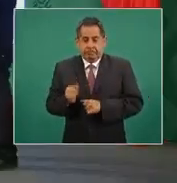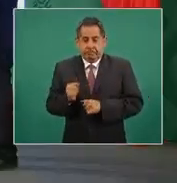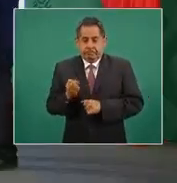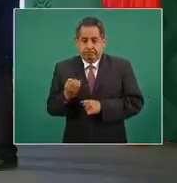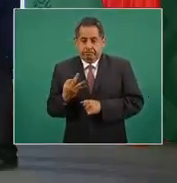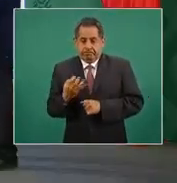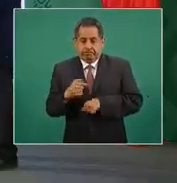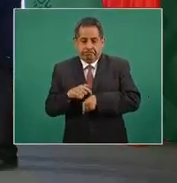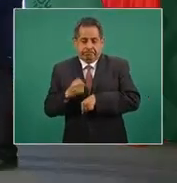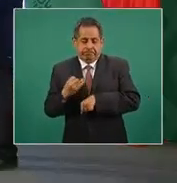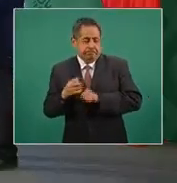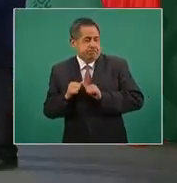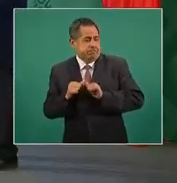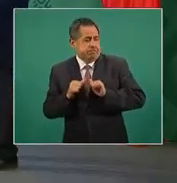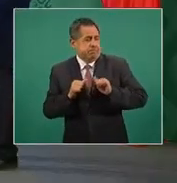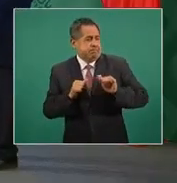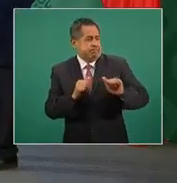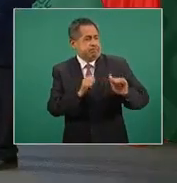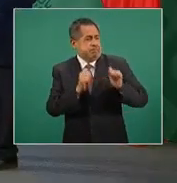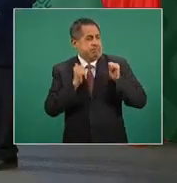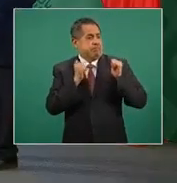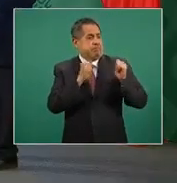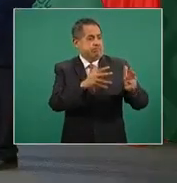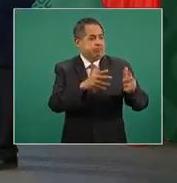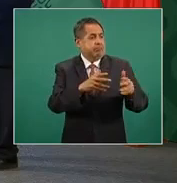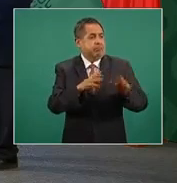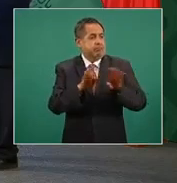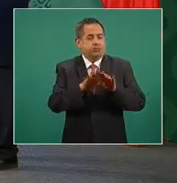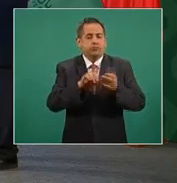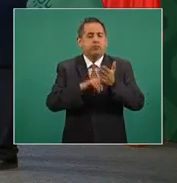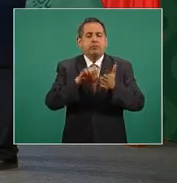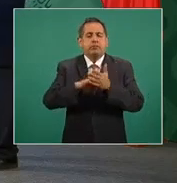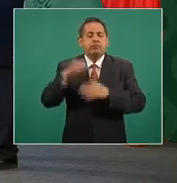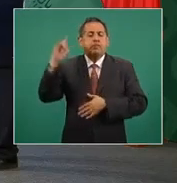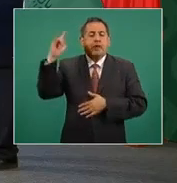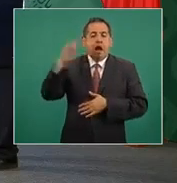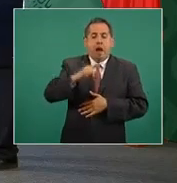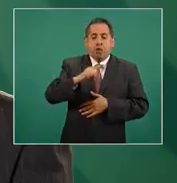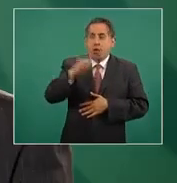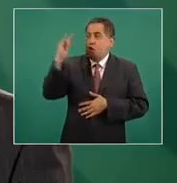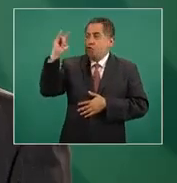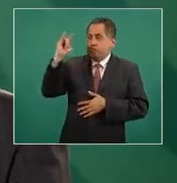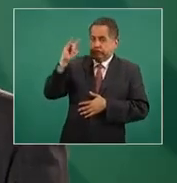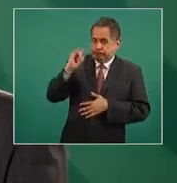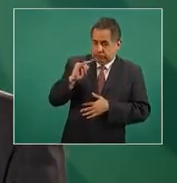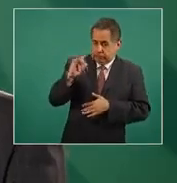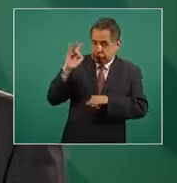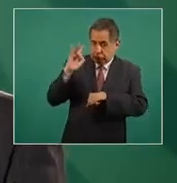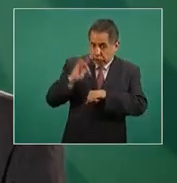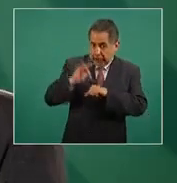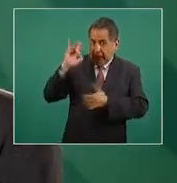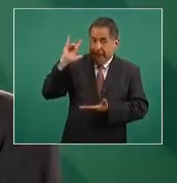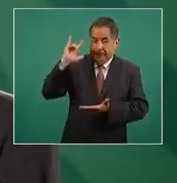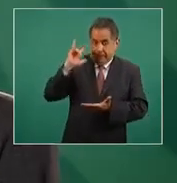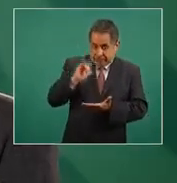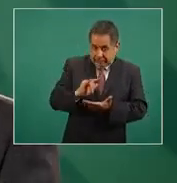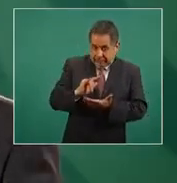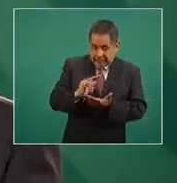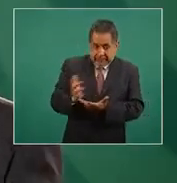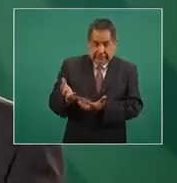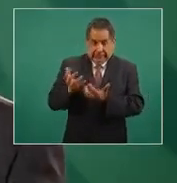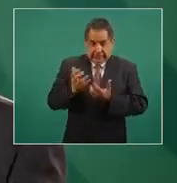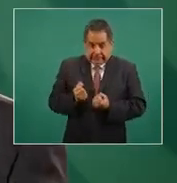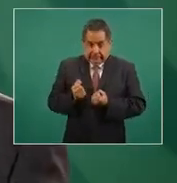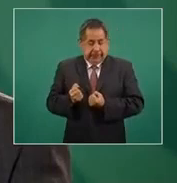embarques que han sido anunciados públicamente aquí hasta las unidades donde ocurre el desempaquetamiento